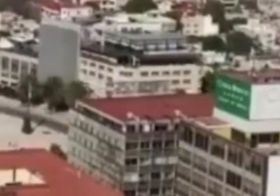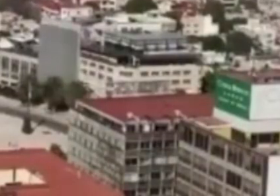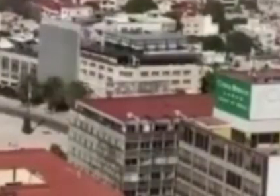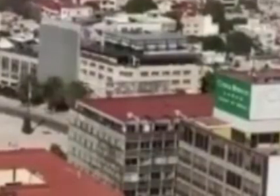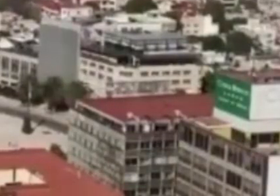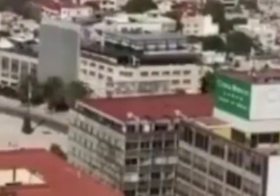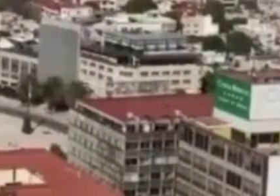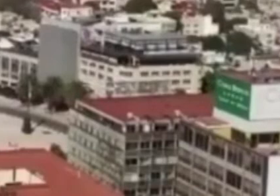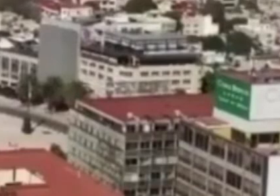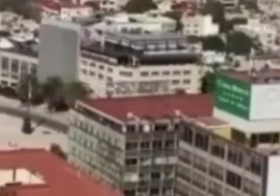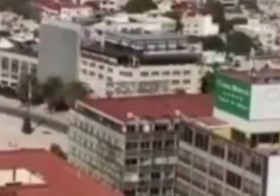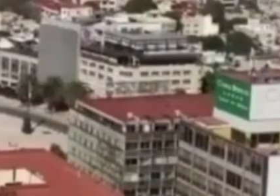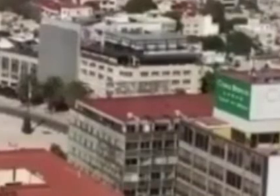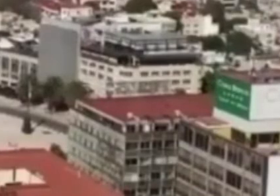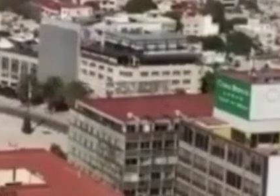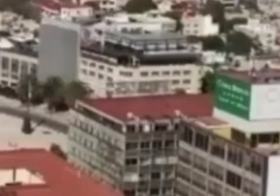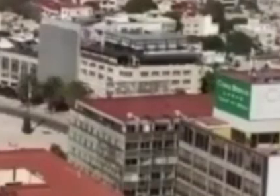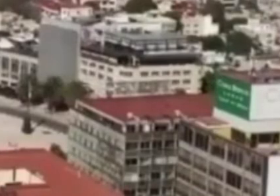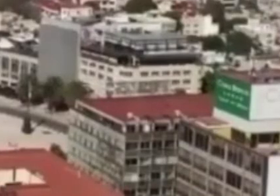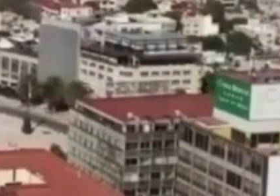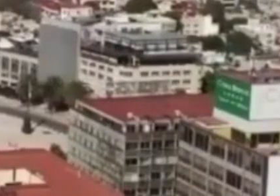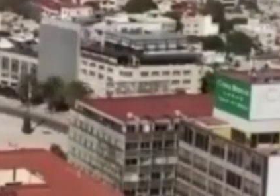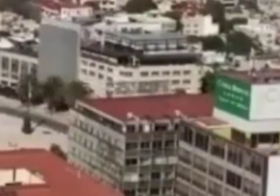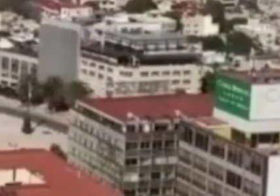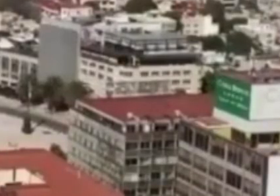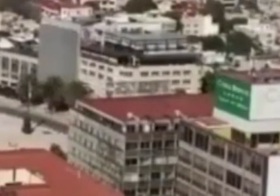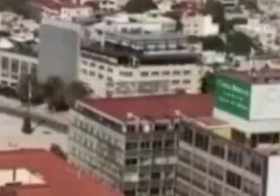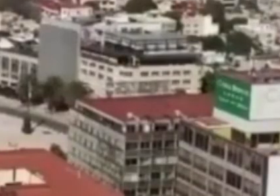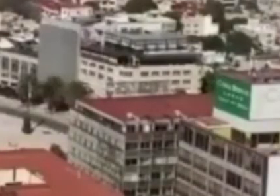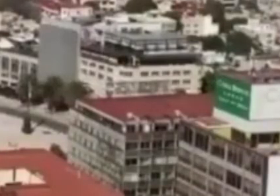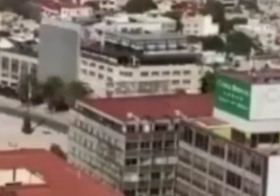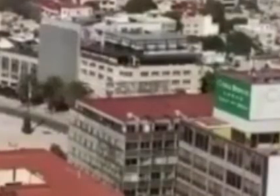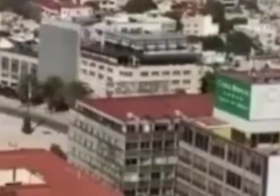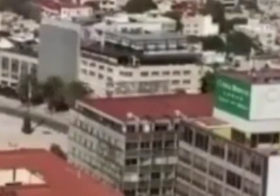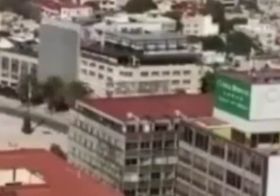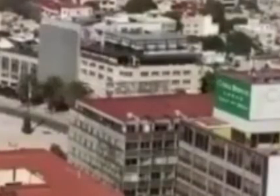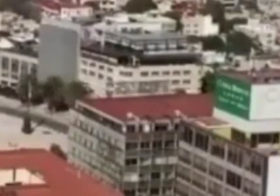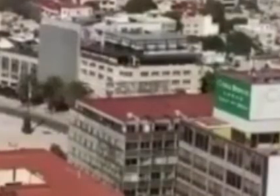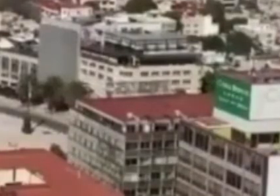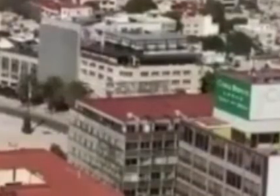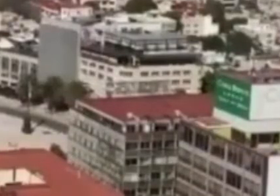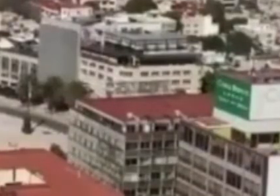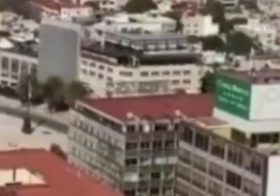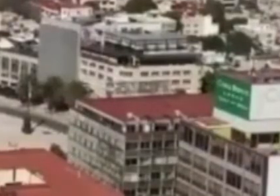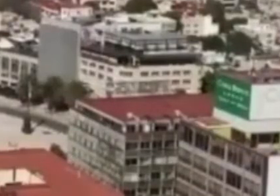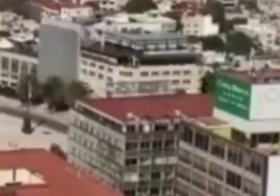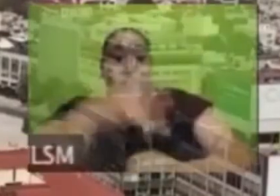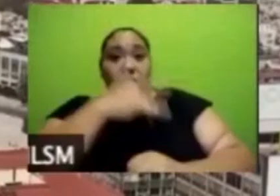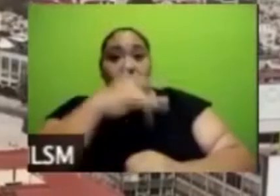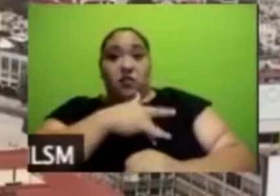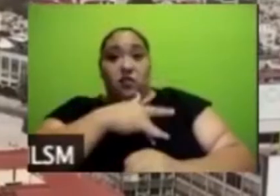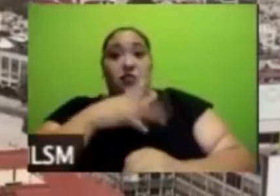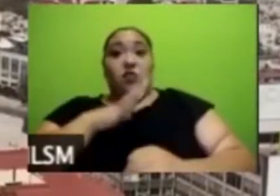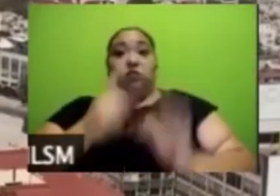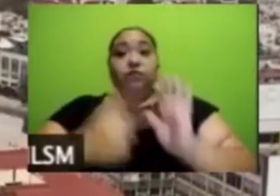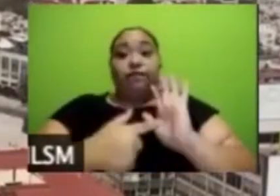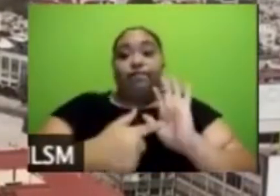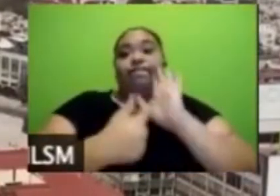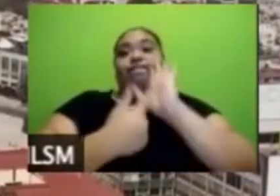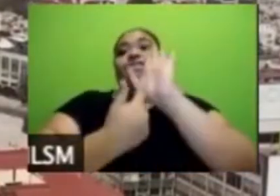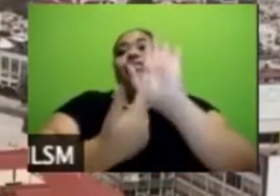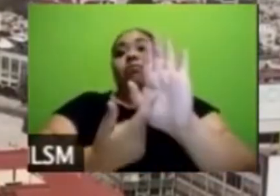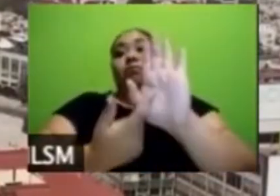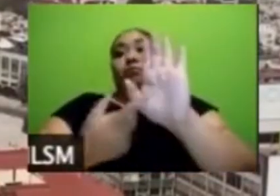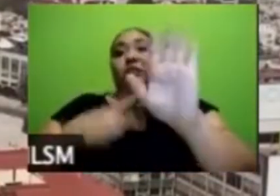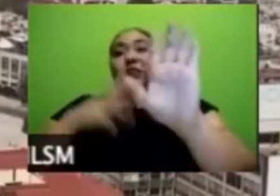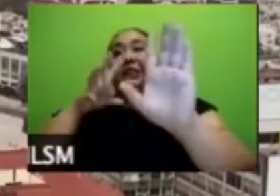preocupación preocupación en muchos sentidos la preocupación es el sentimiento predominante que nos ha alcanzado